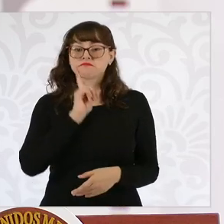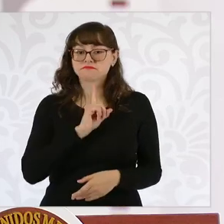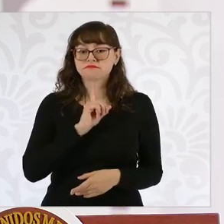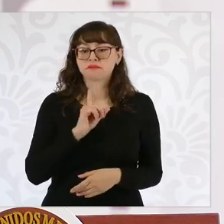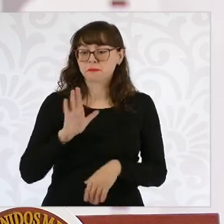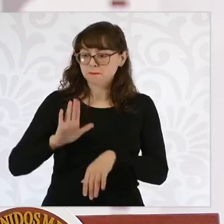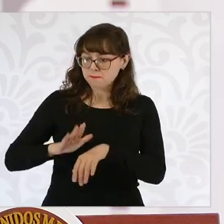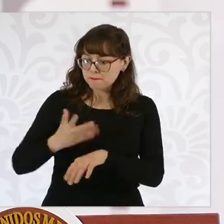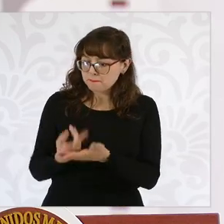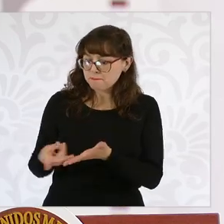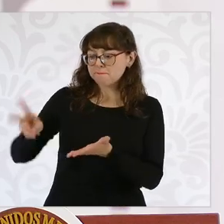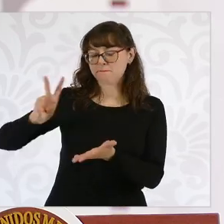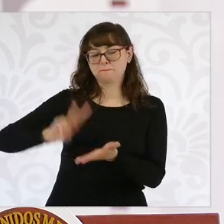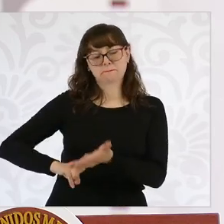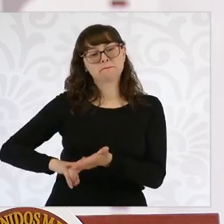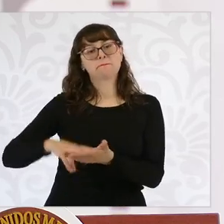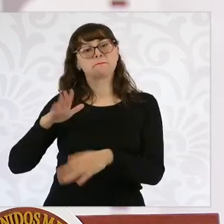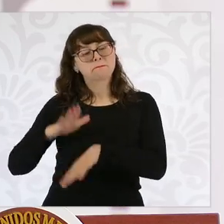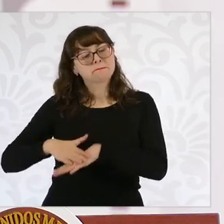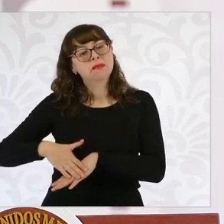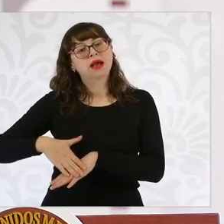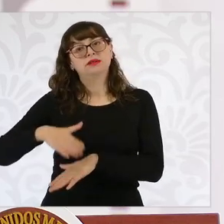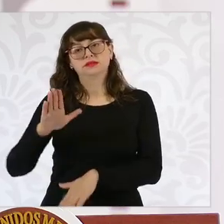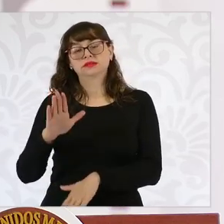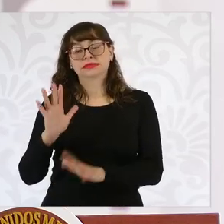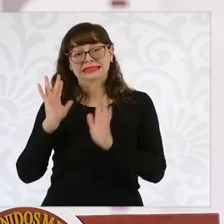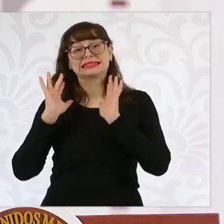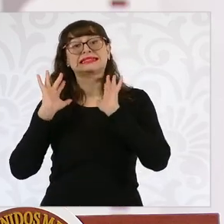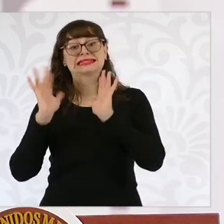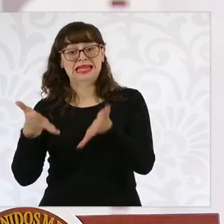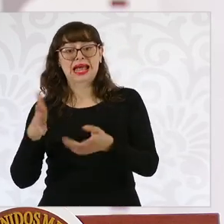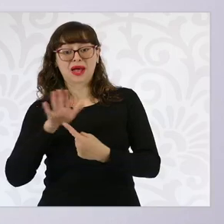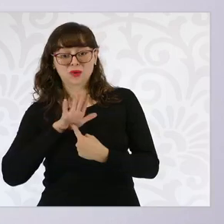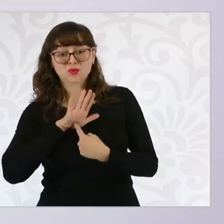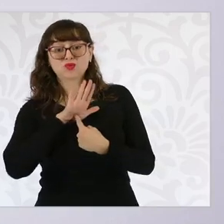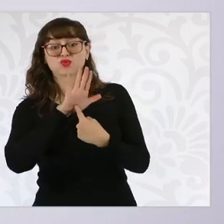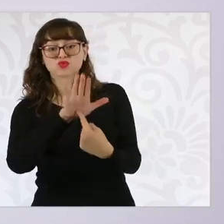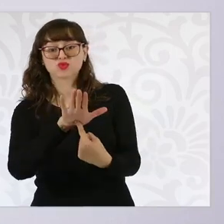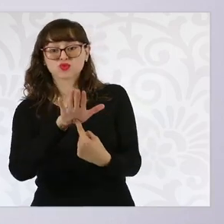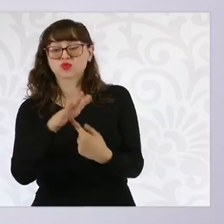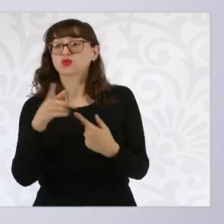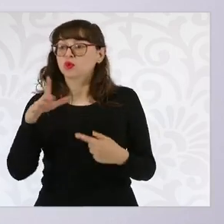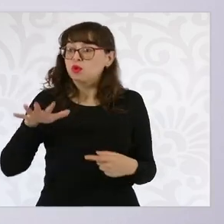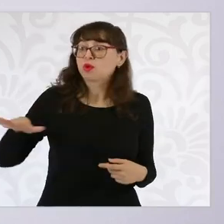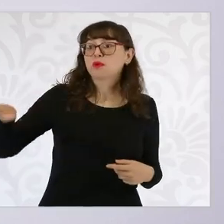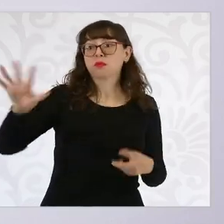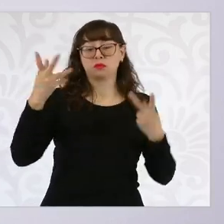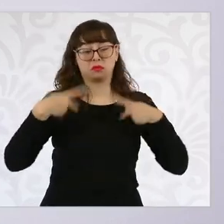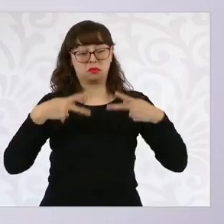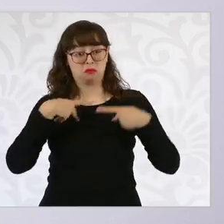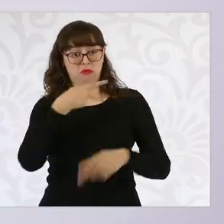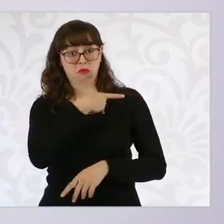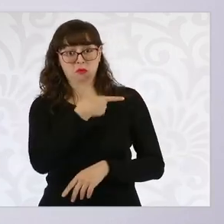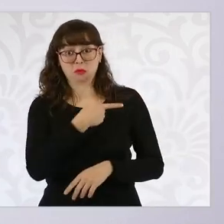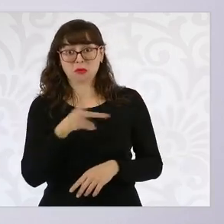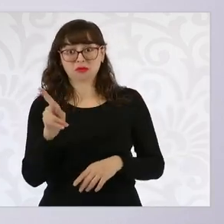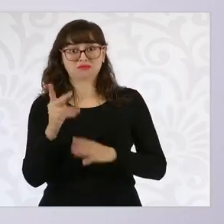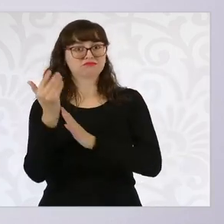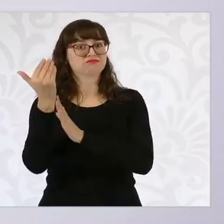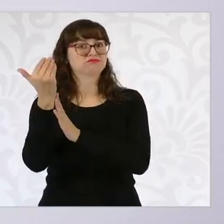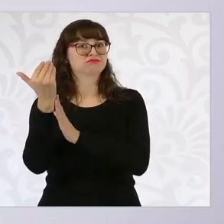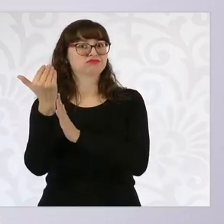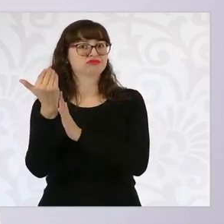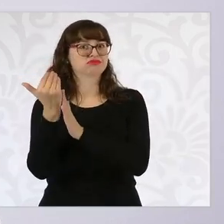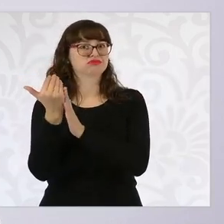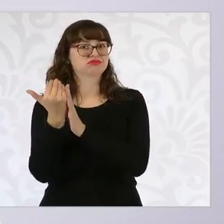que estamos implementando ha demostrado que es el método para reducir la pobreza. Y no solamente es